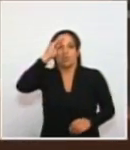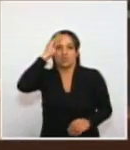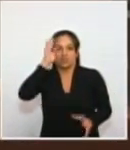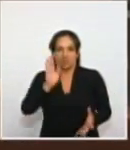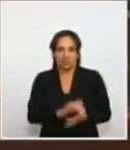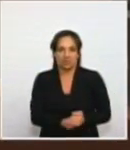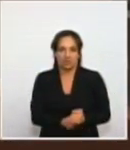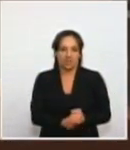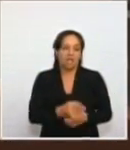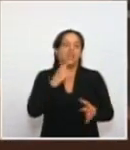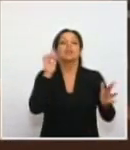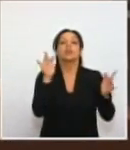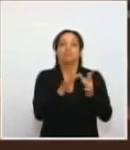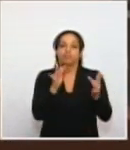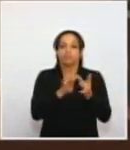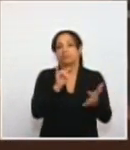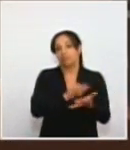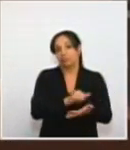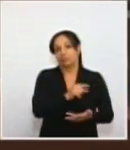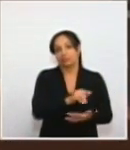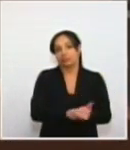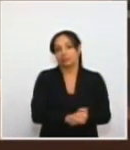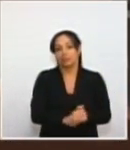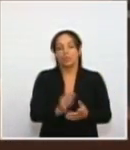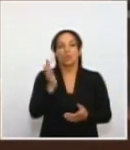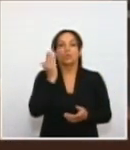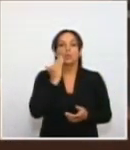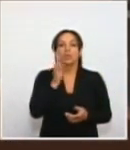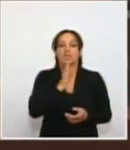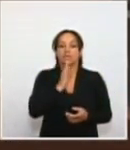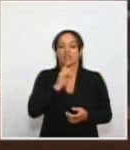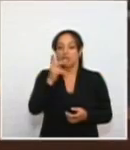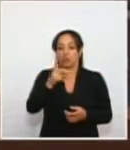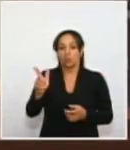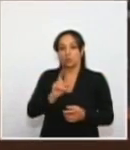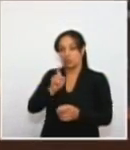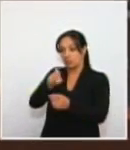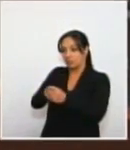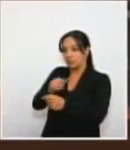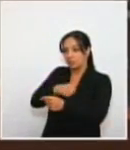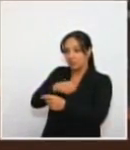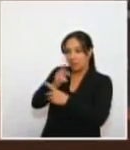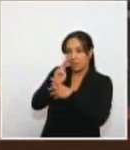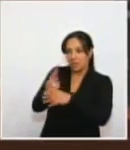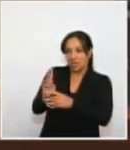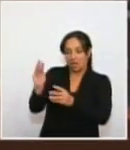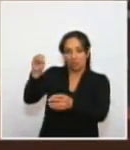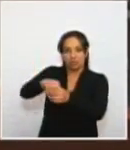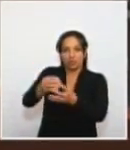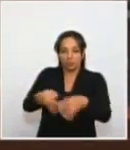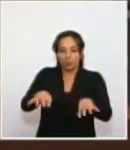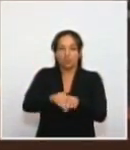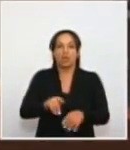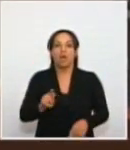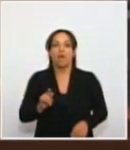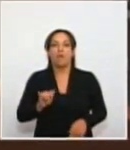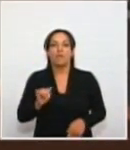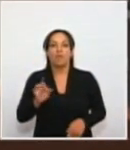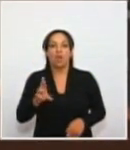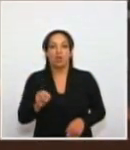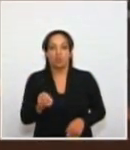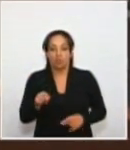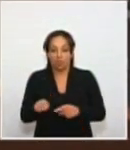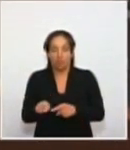Y precisamente cuando el Constituyente consagra ese fuero, lo que le está